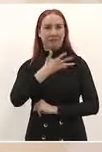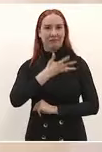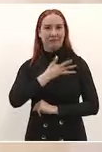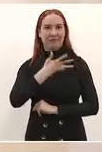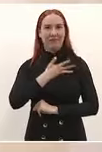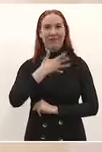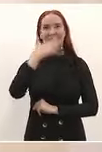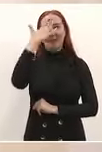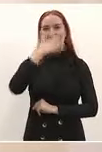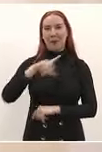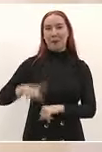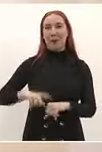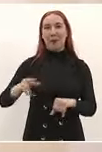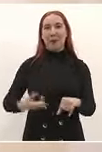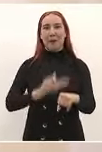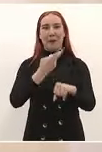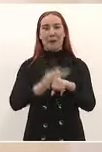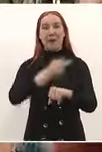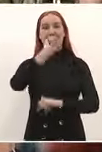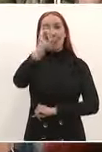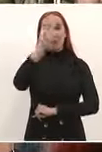y al gobierno de San Luis Potosí.